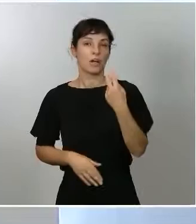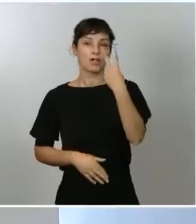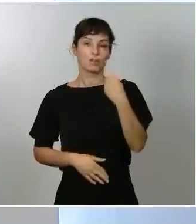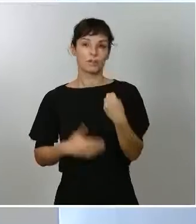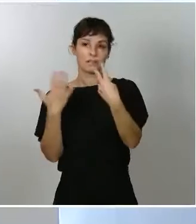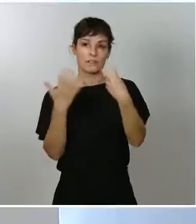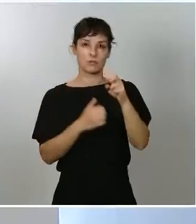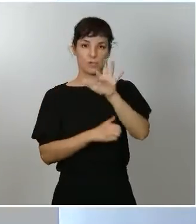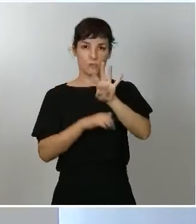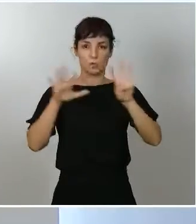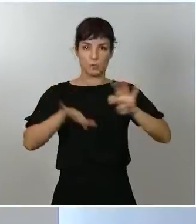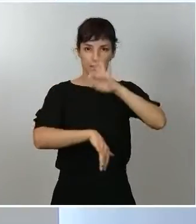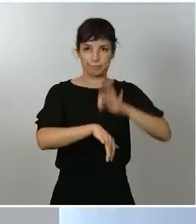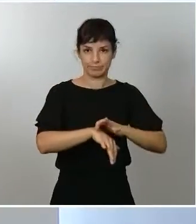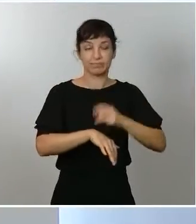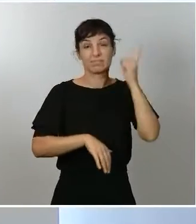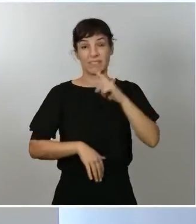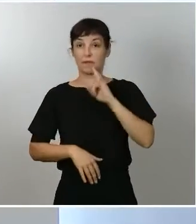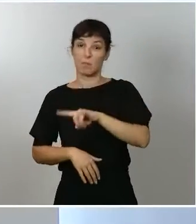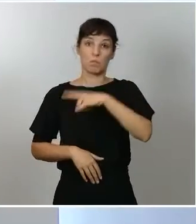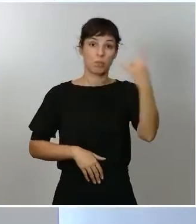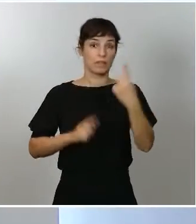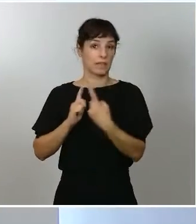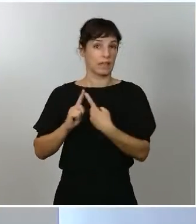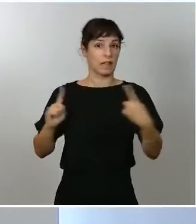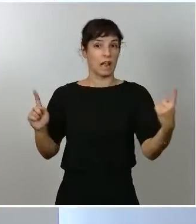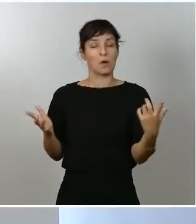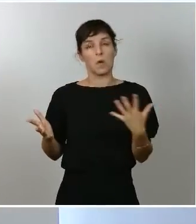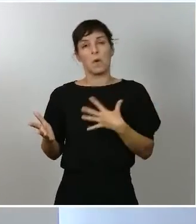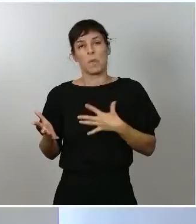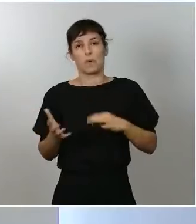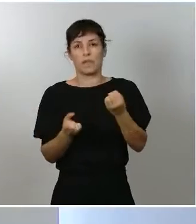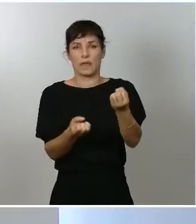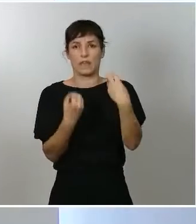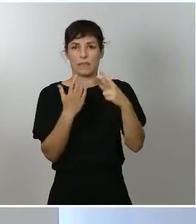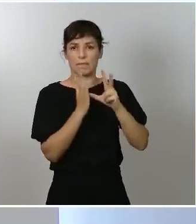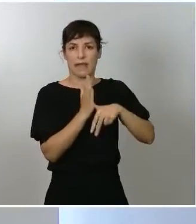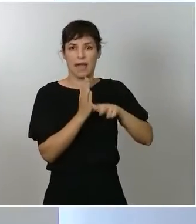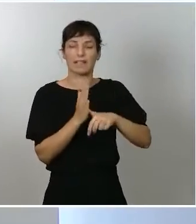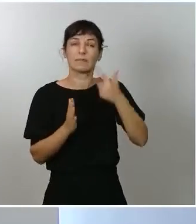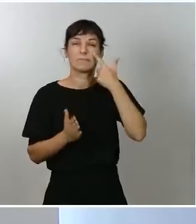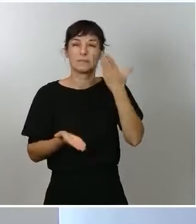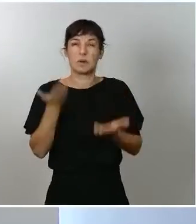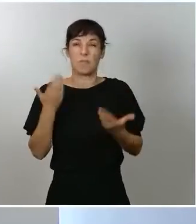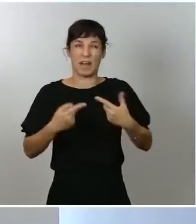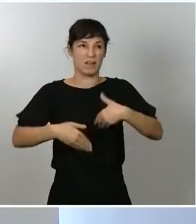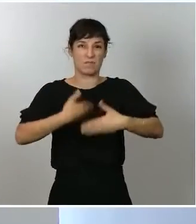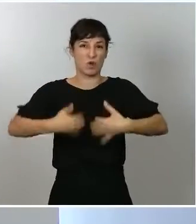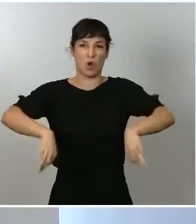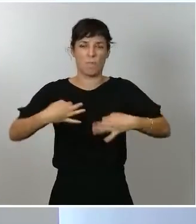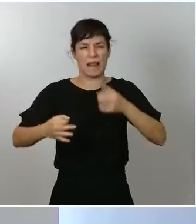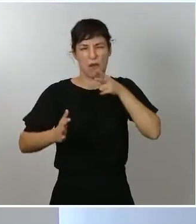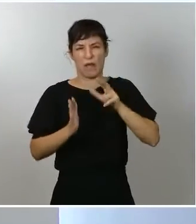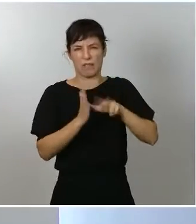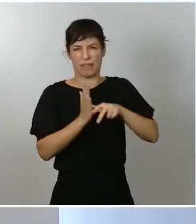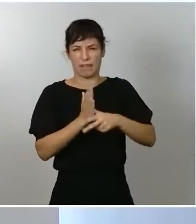un puente largo, hay probablemente algunos retrasos más de los que suele haber en un día normal. Y sabemos que